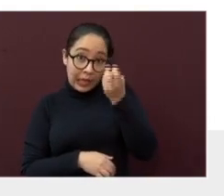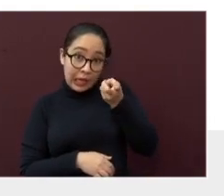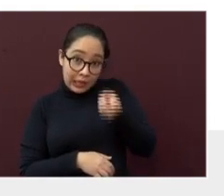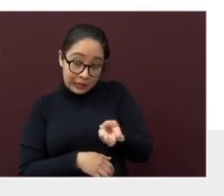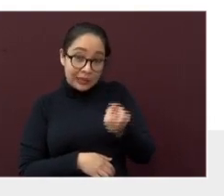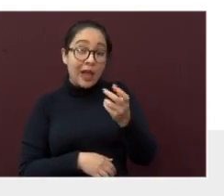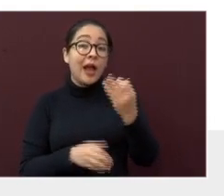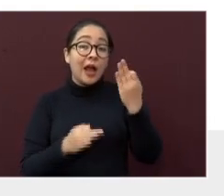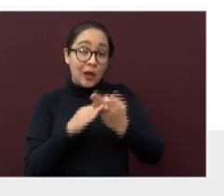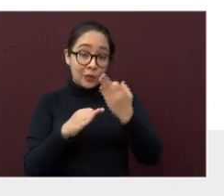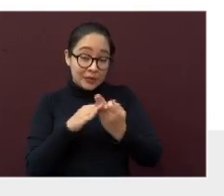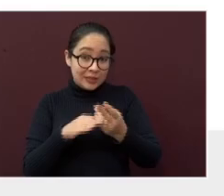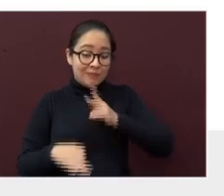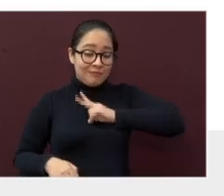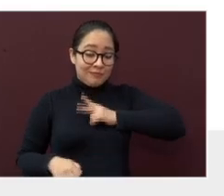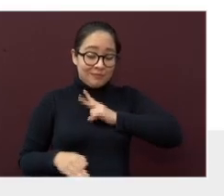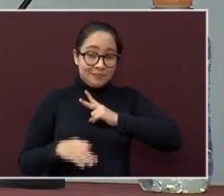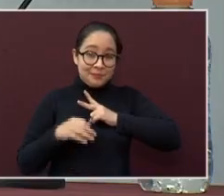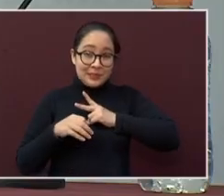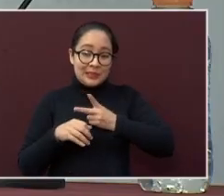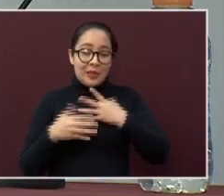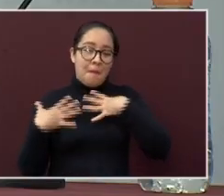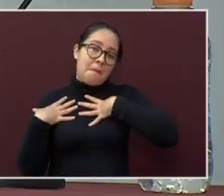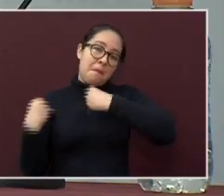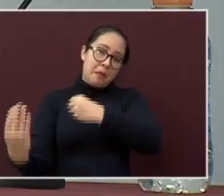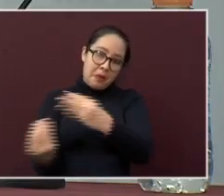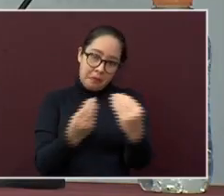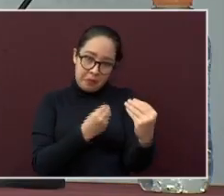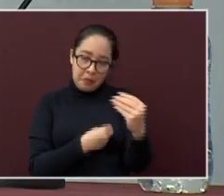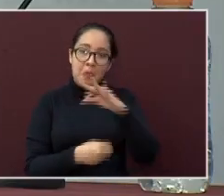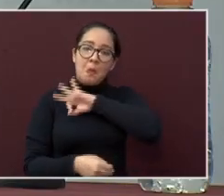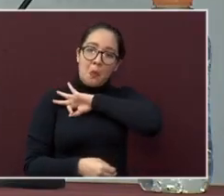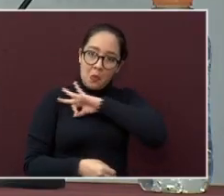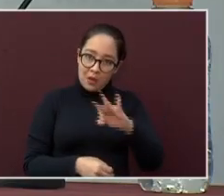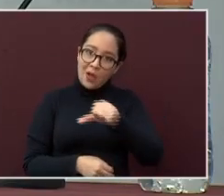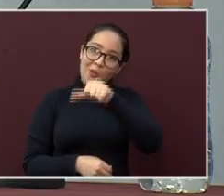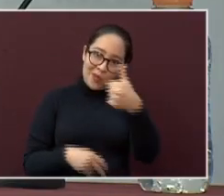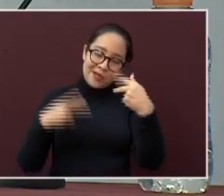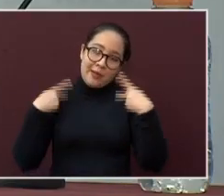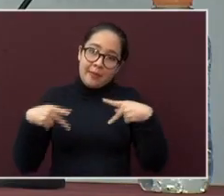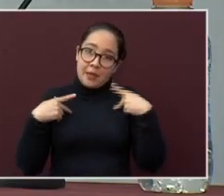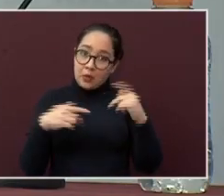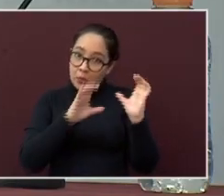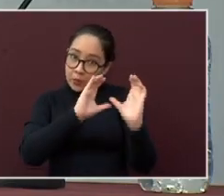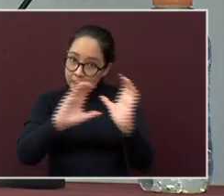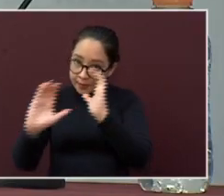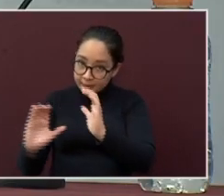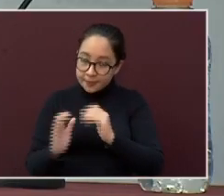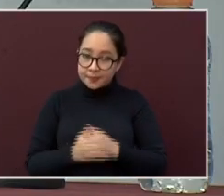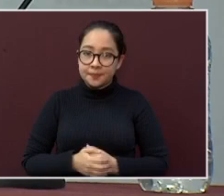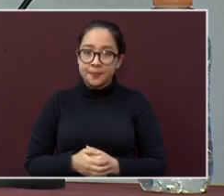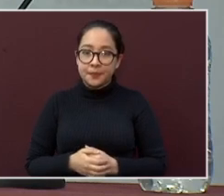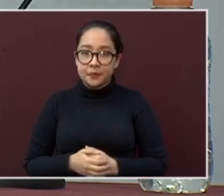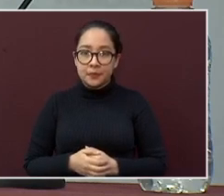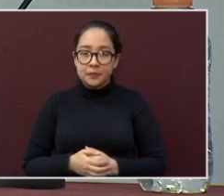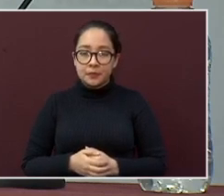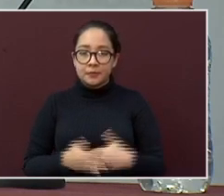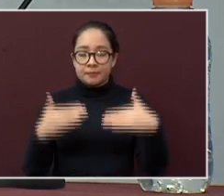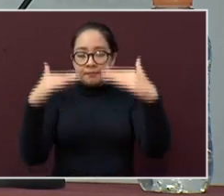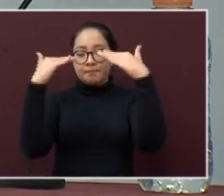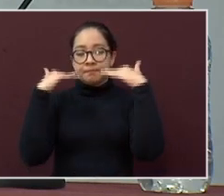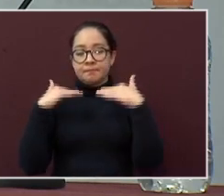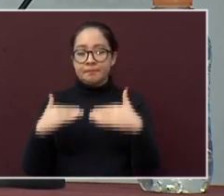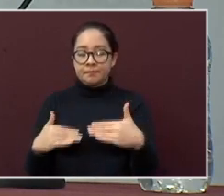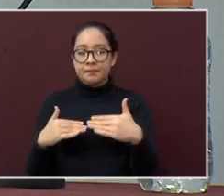tienen activa la infección y pueden transmitir la enfermedad a otras personas. Ahora les